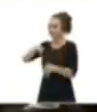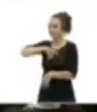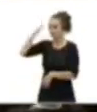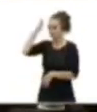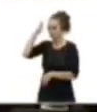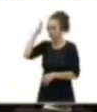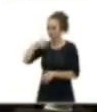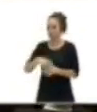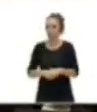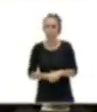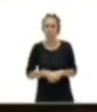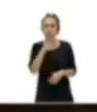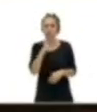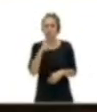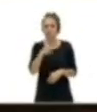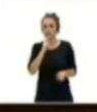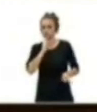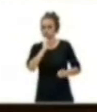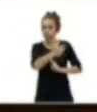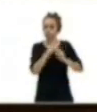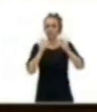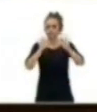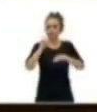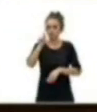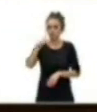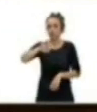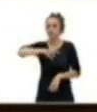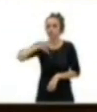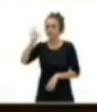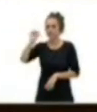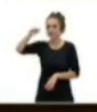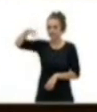Gracias. Tiene un derecho a réplica de diez minutos la señora Santana Pereira.